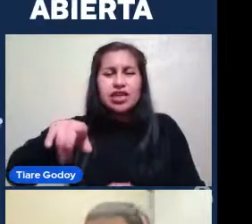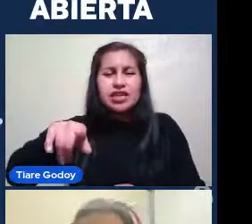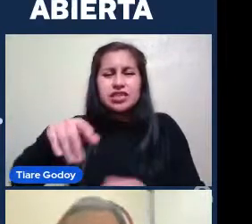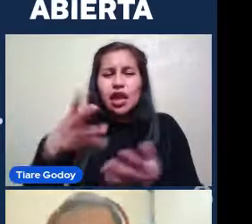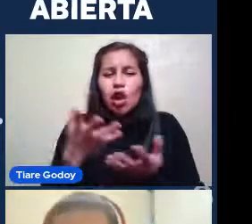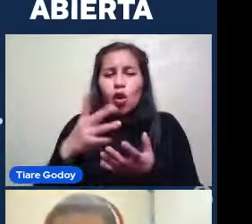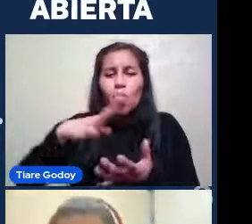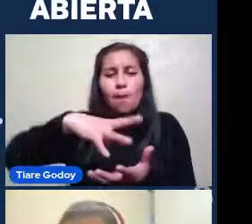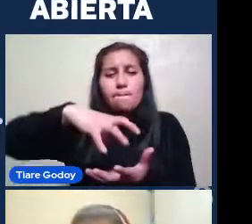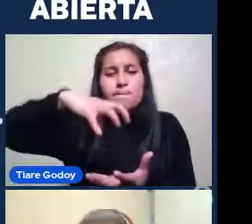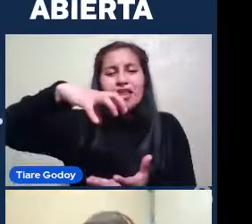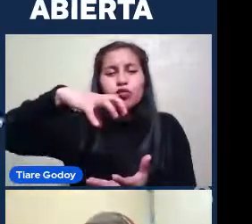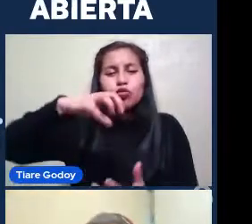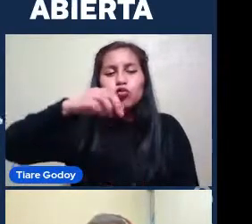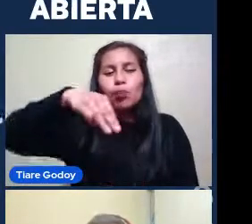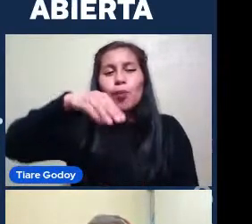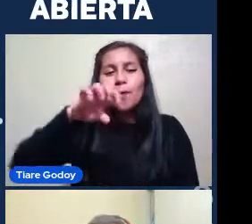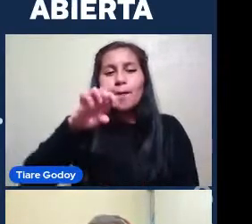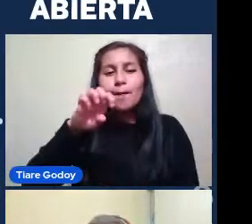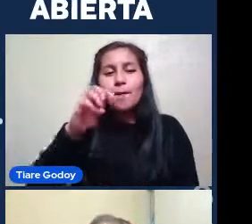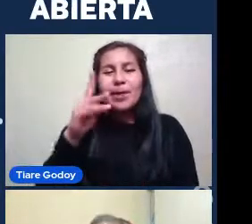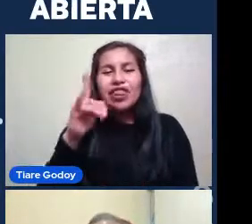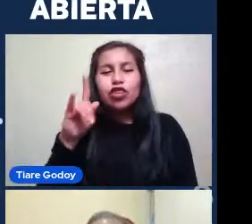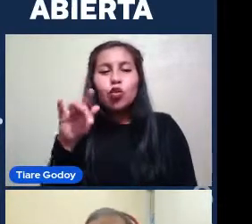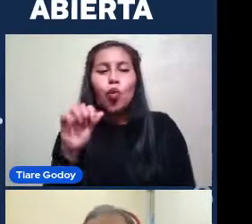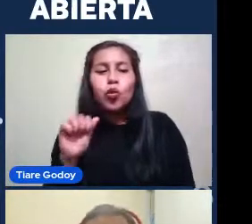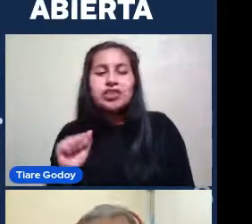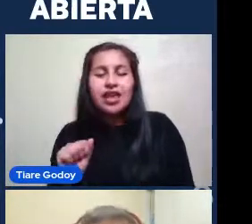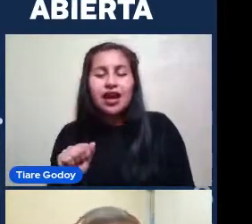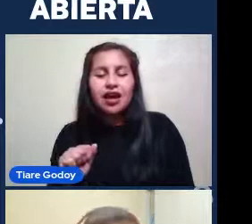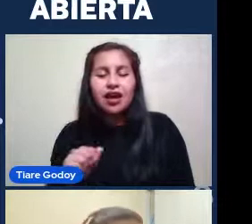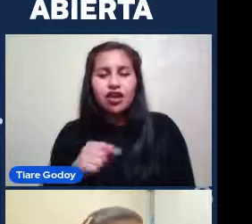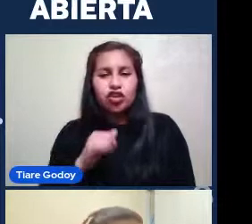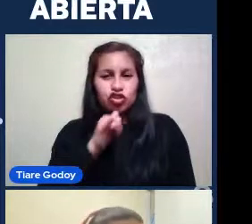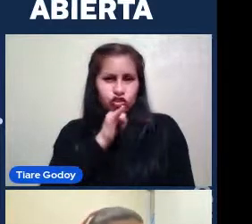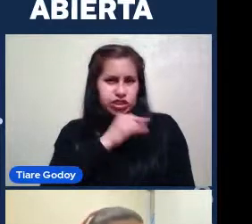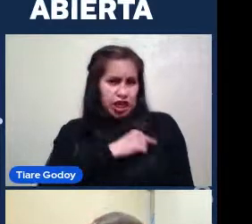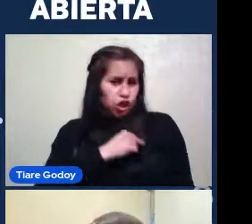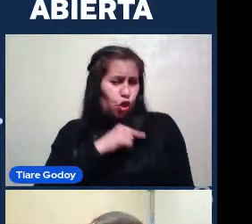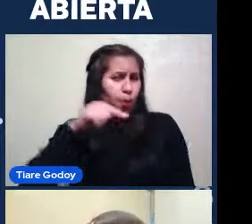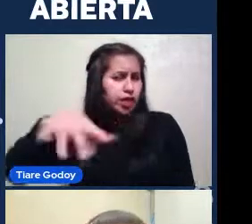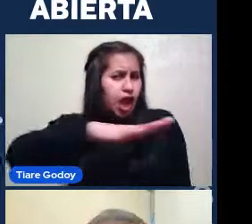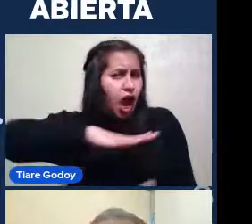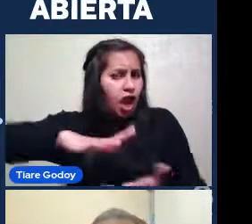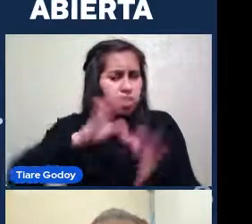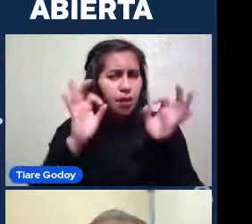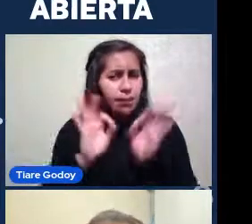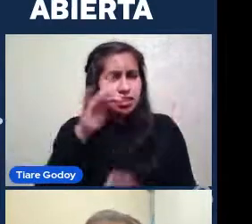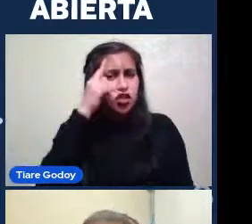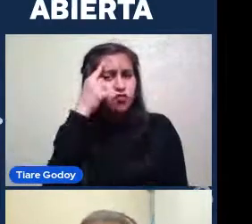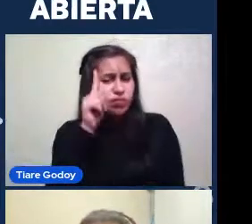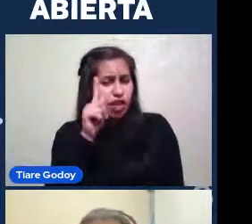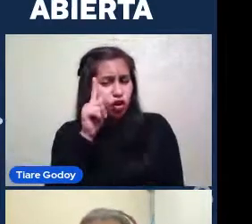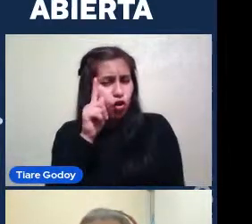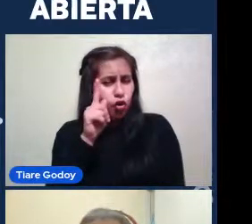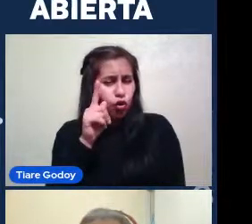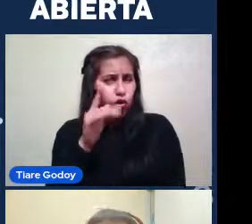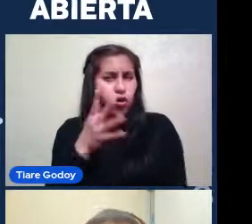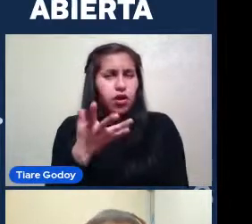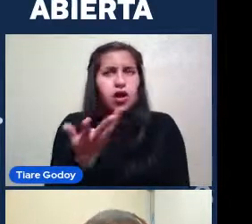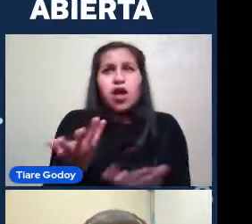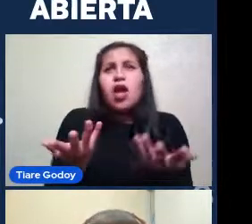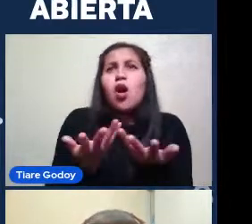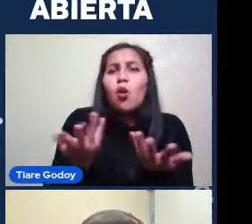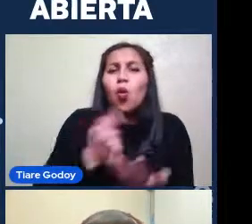No sé si Es el Es también El nombre De esta galaxia En particular Pero es un tipo De Es un nombre Perdón Que